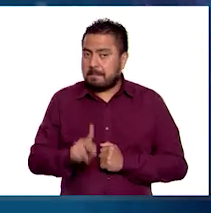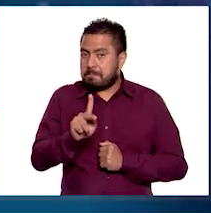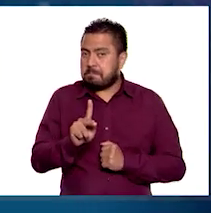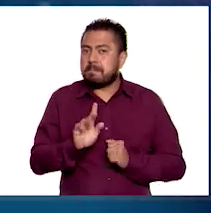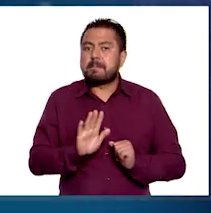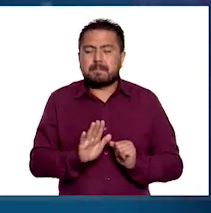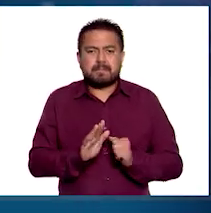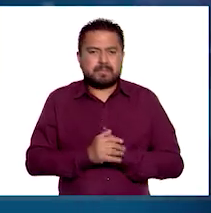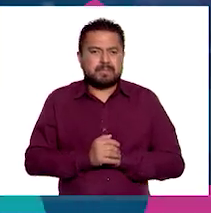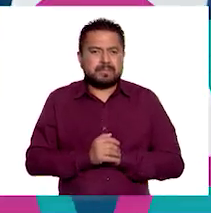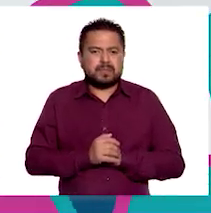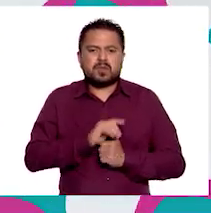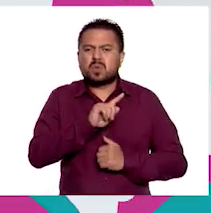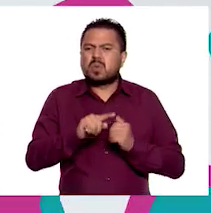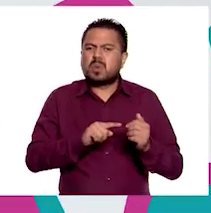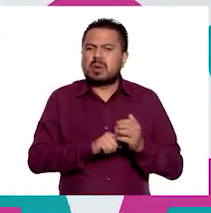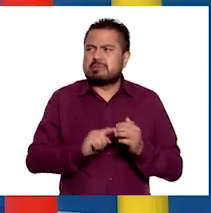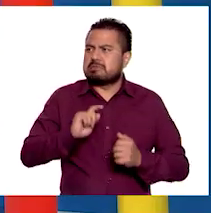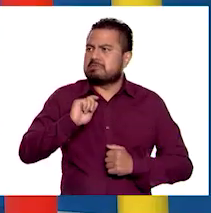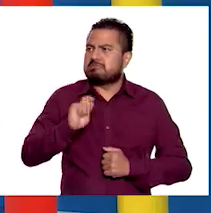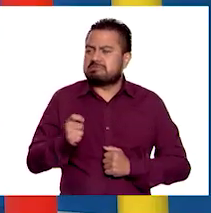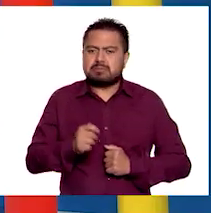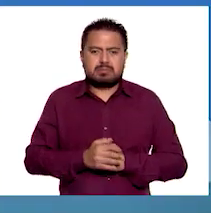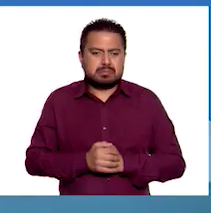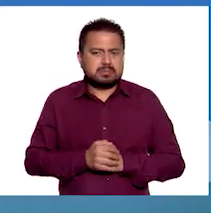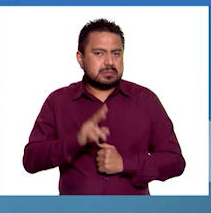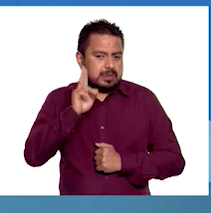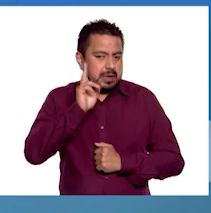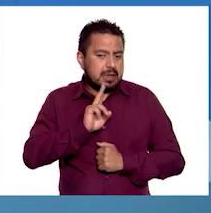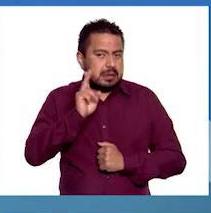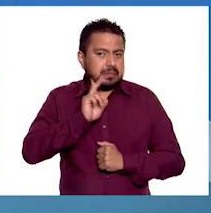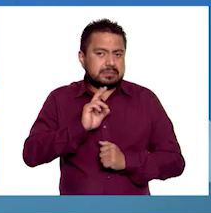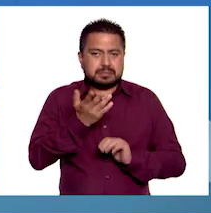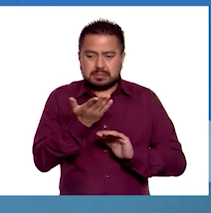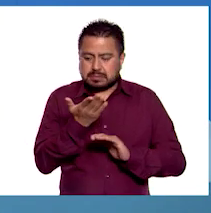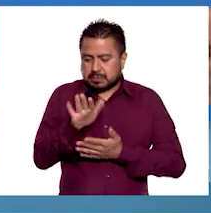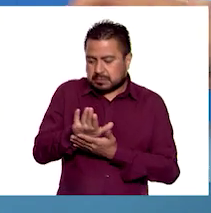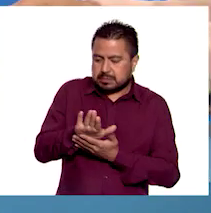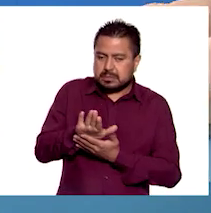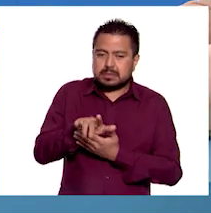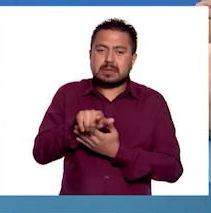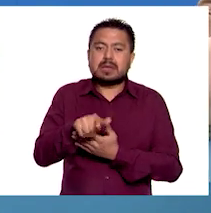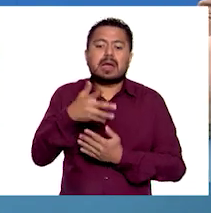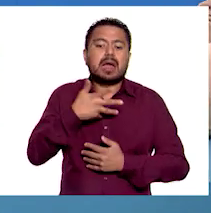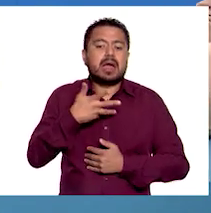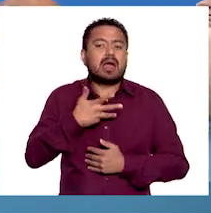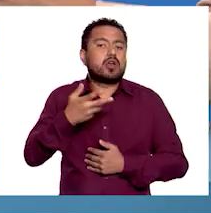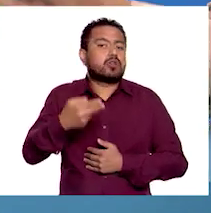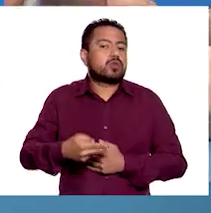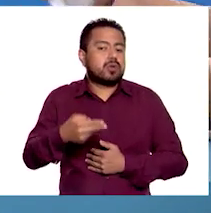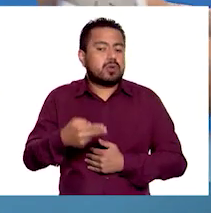¿qué lugar es? A ver, en la parte de atrás de la fotografía viene el nombre.